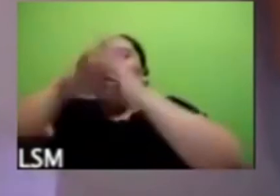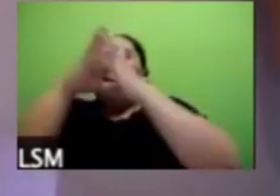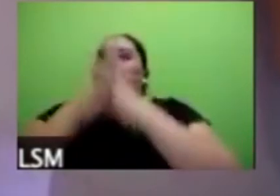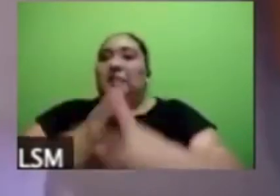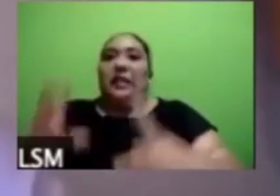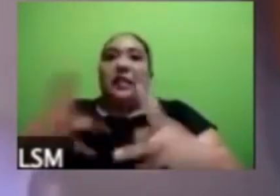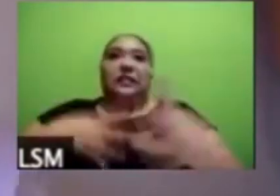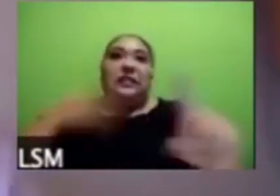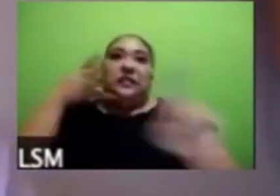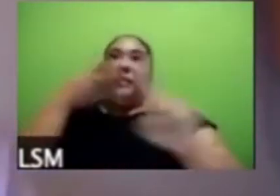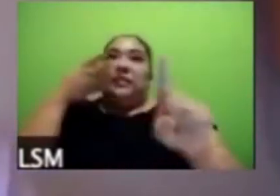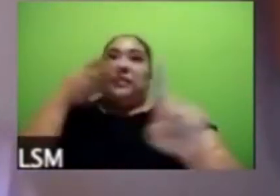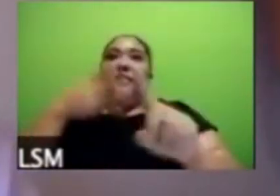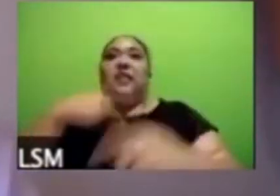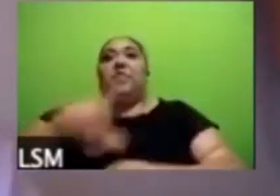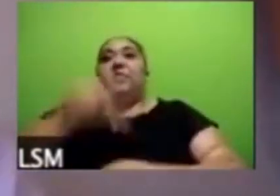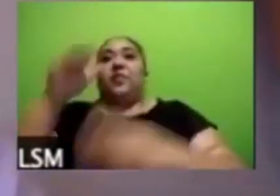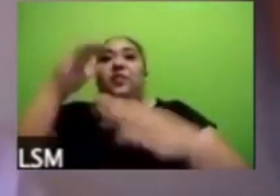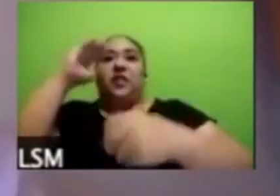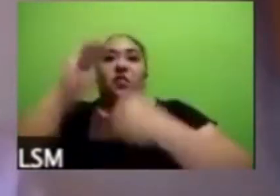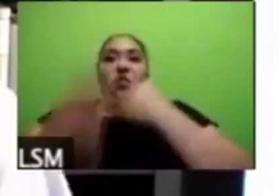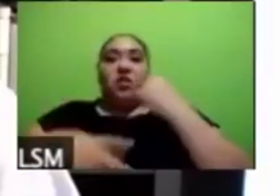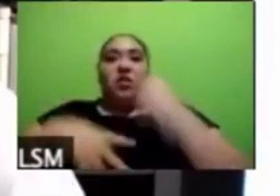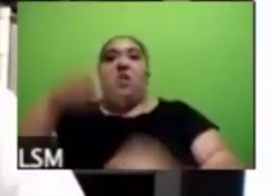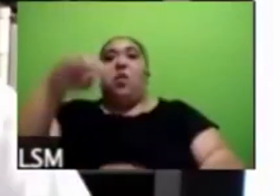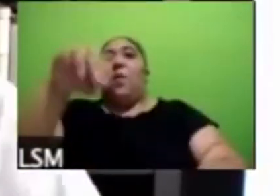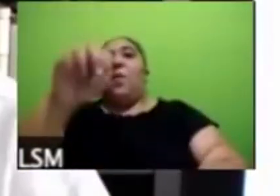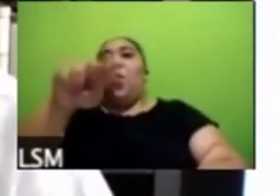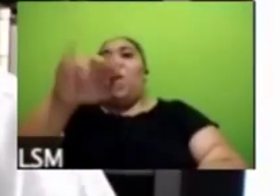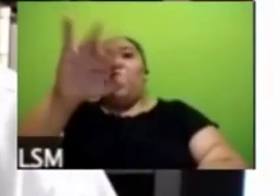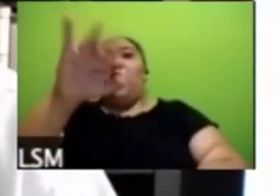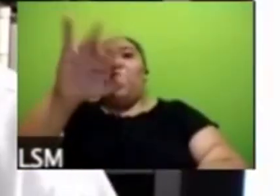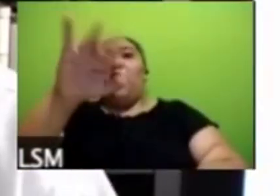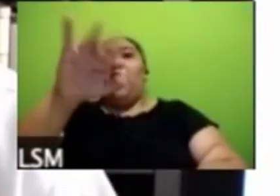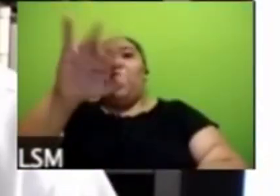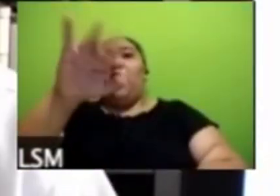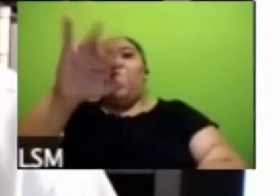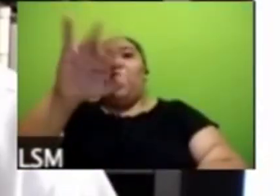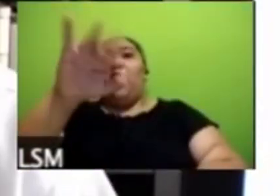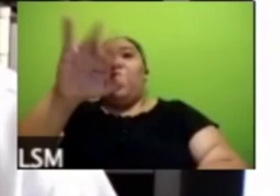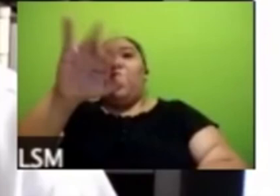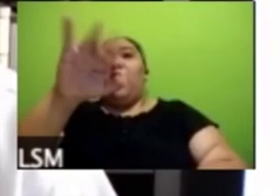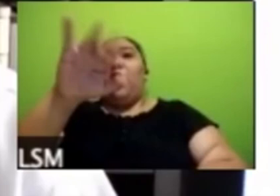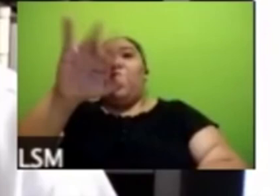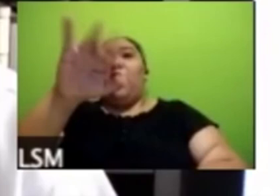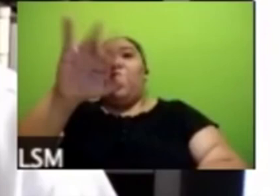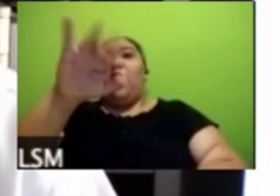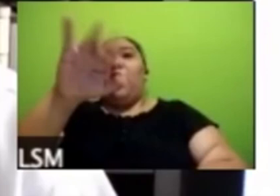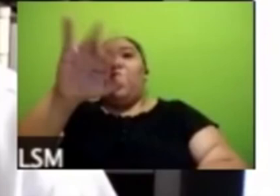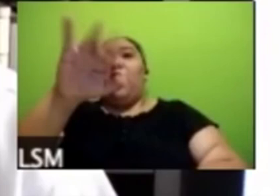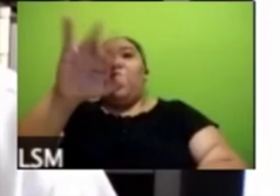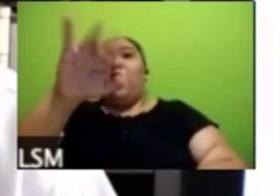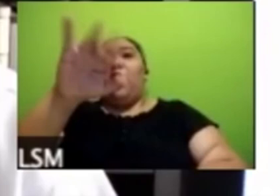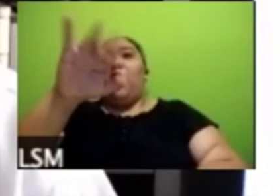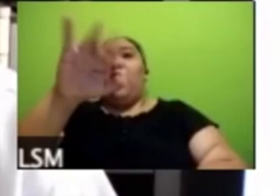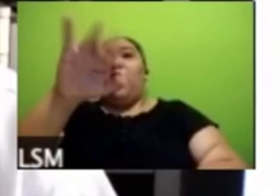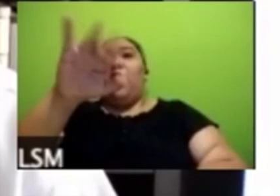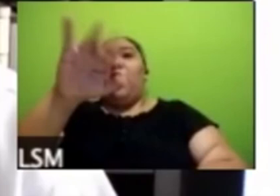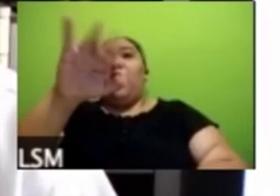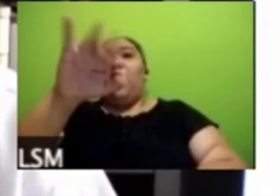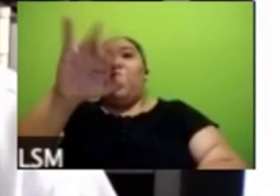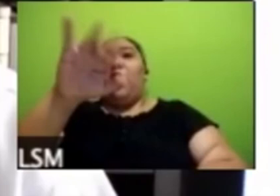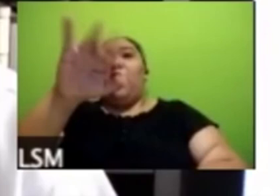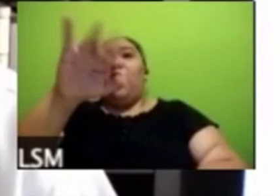Alejandro por favor muchas gracias Ricardo lo primero es que tomo las sugerencias que estás haciendo me parece